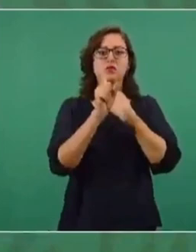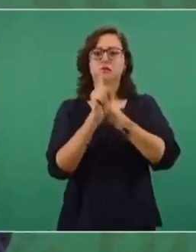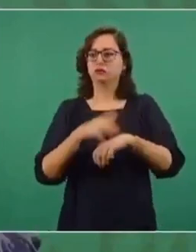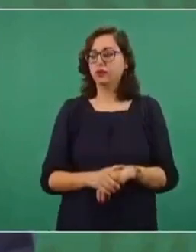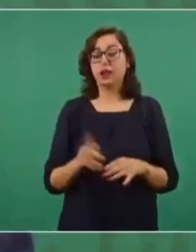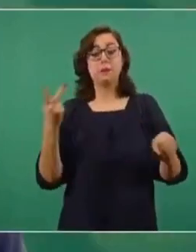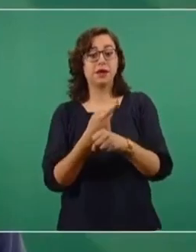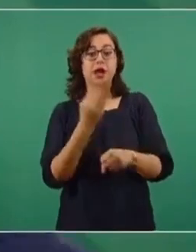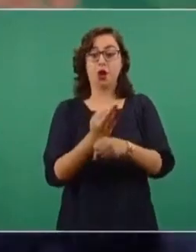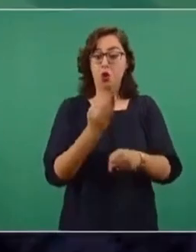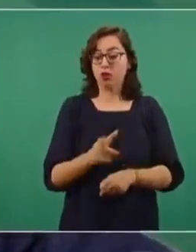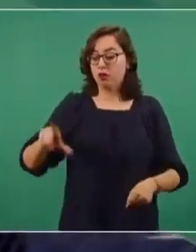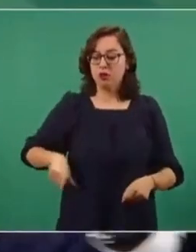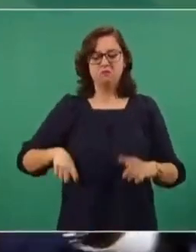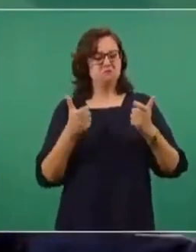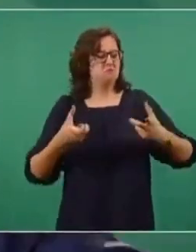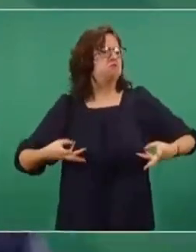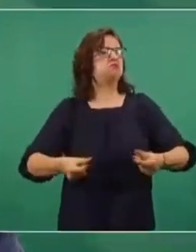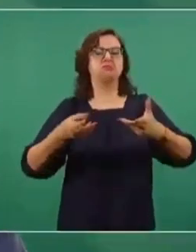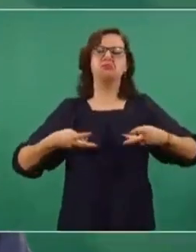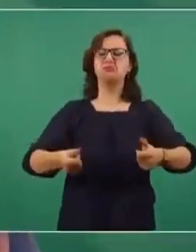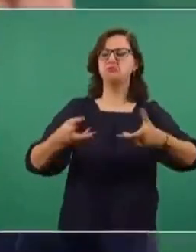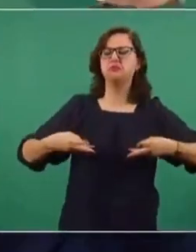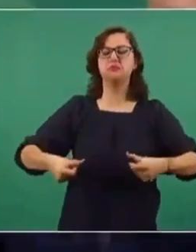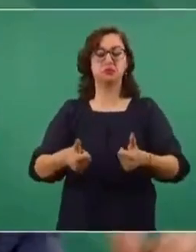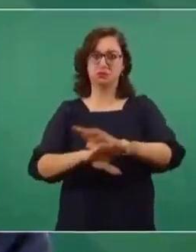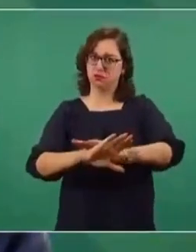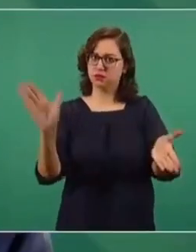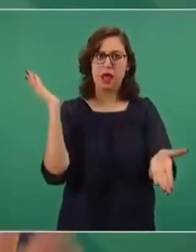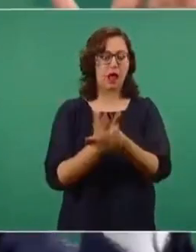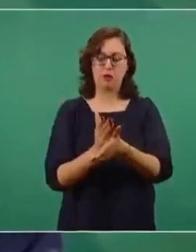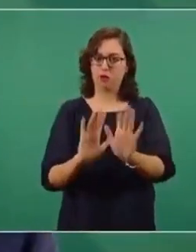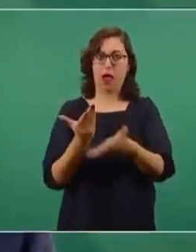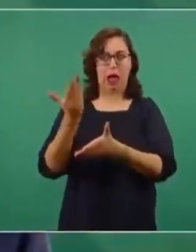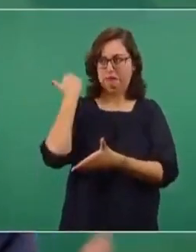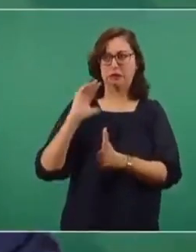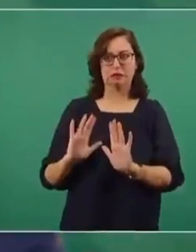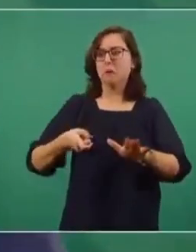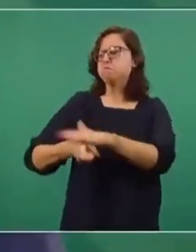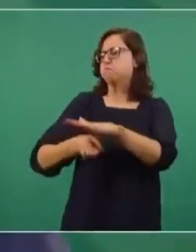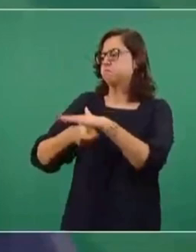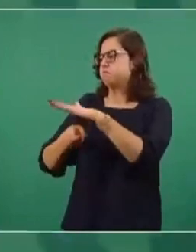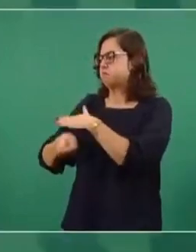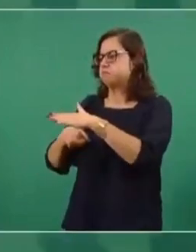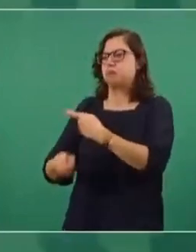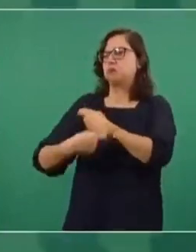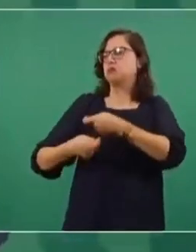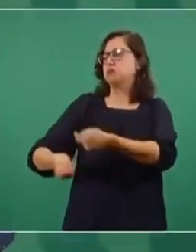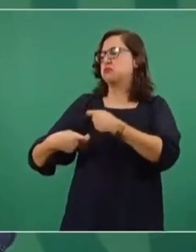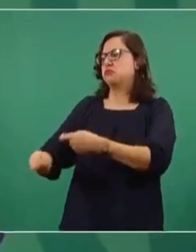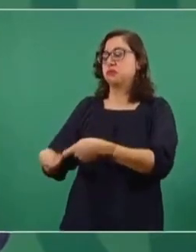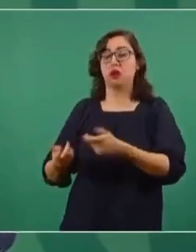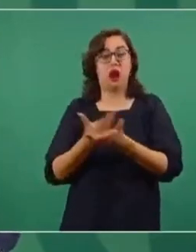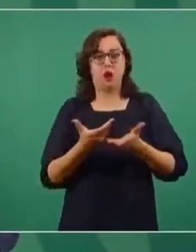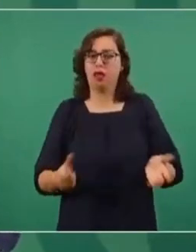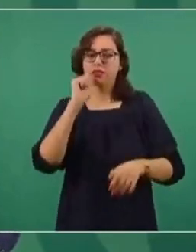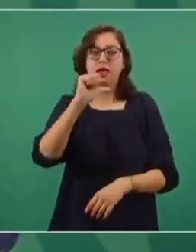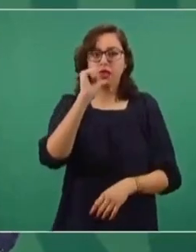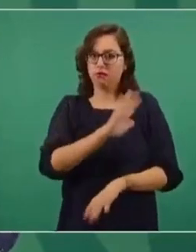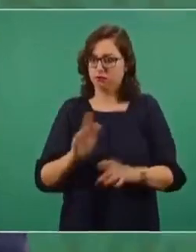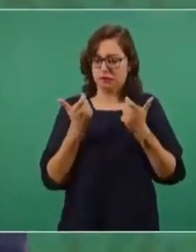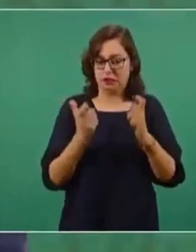a ellos y a todos los de la cúpula del poder, como era antes, pues yo soy el responsable de la tragedia de Tláhuac.